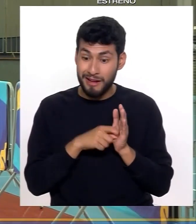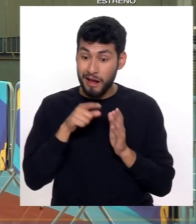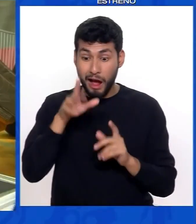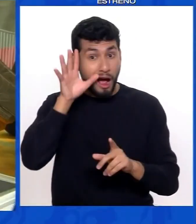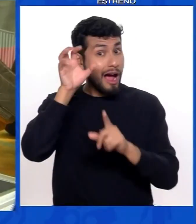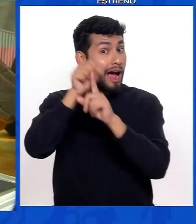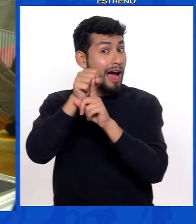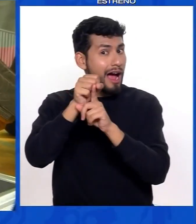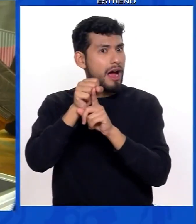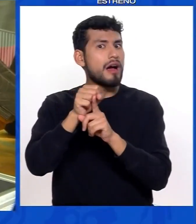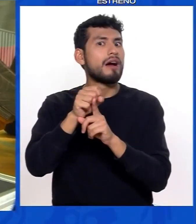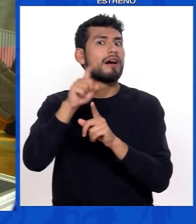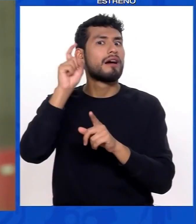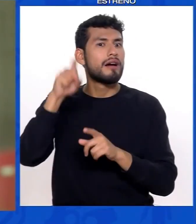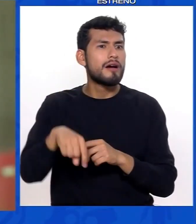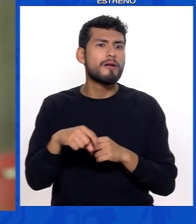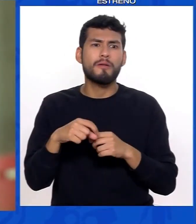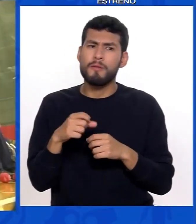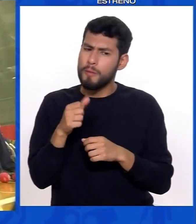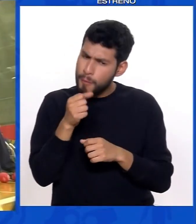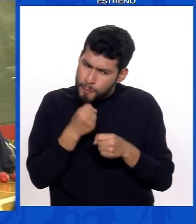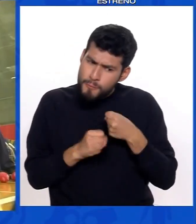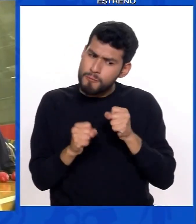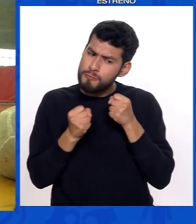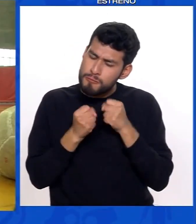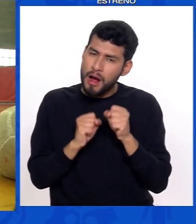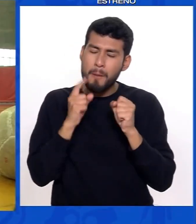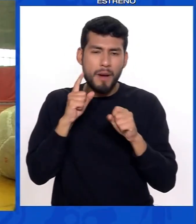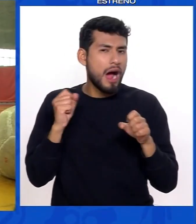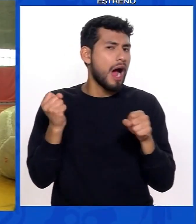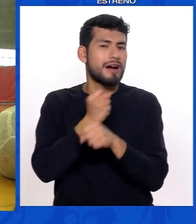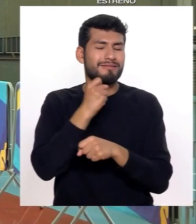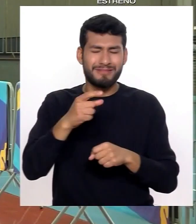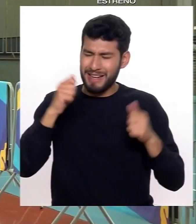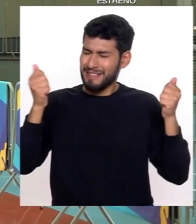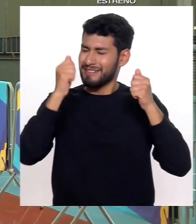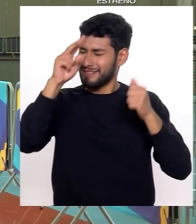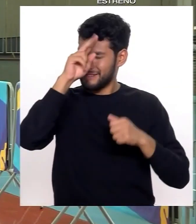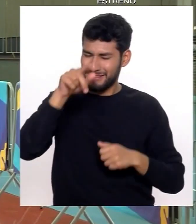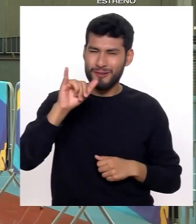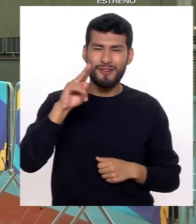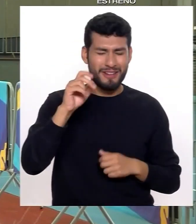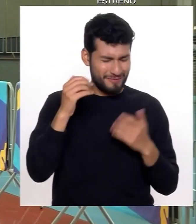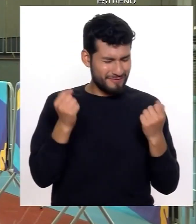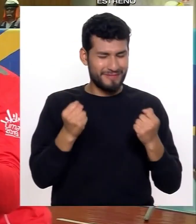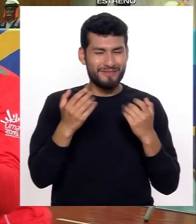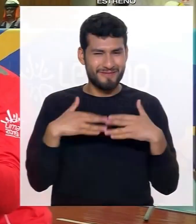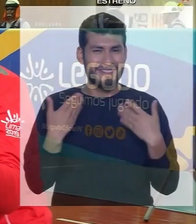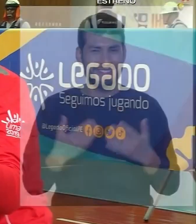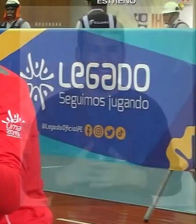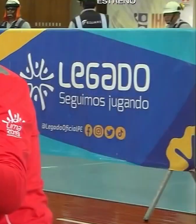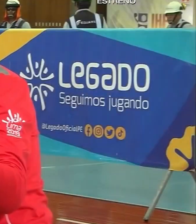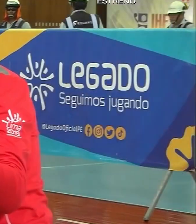logros implica que ella también ya tiene que visionarse que puede ser campeona paralímpica. ¡Arriba Perú! ¡Vamos, Niurka!